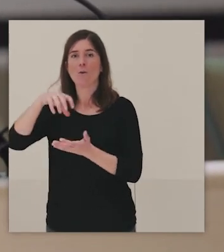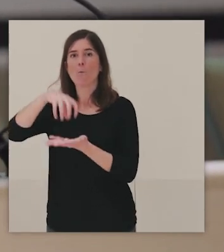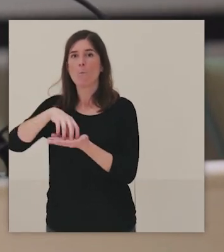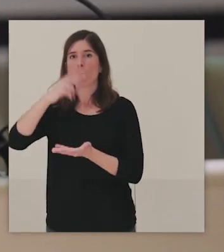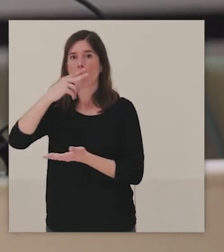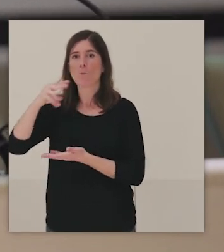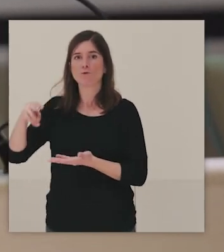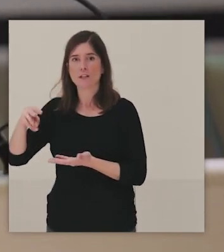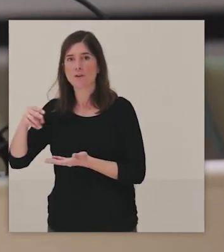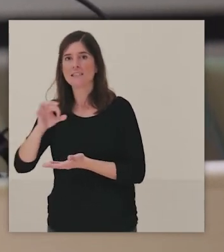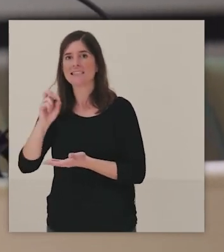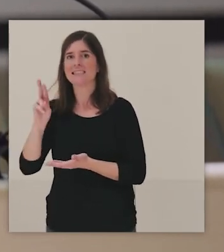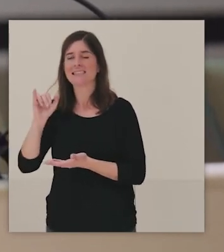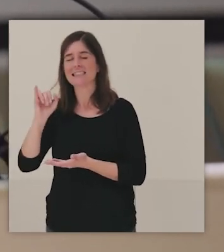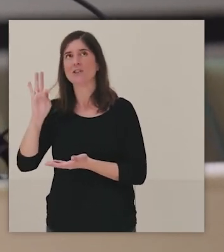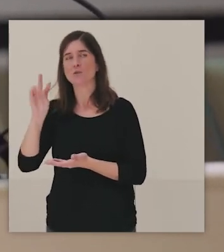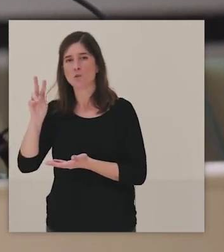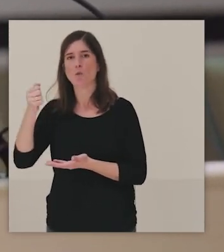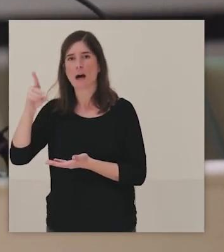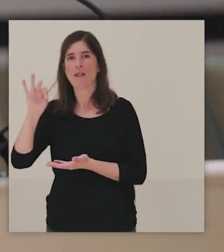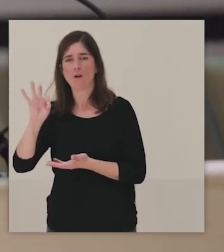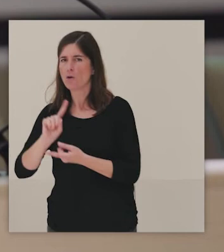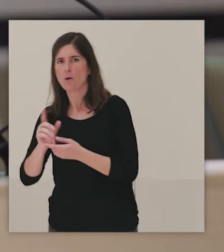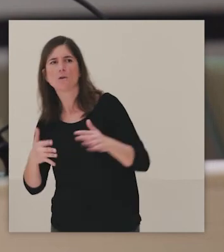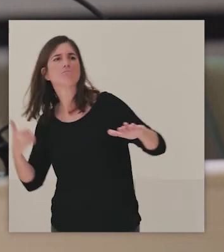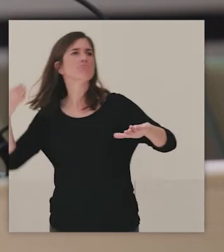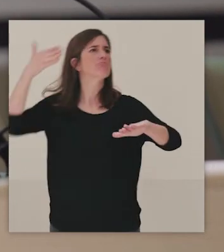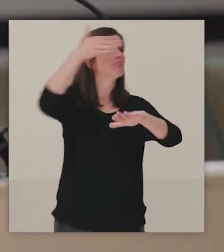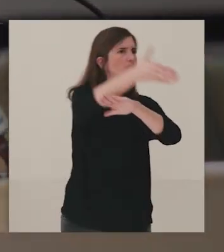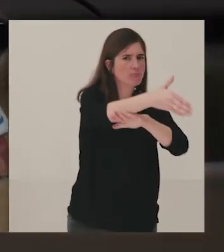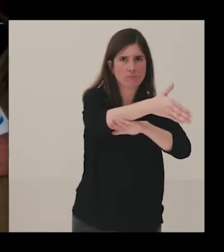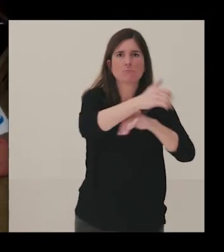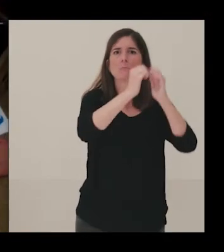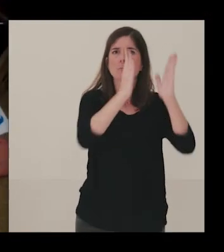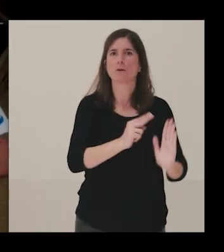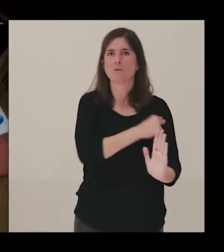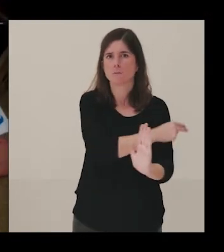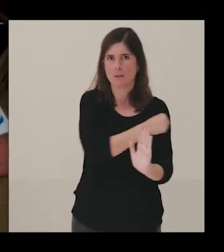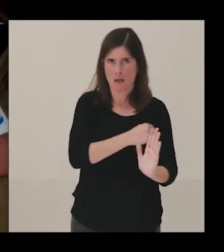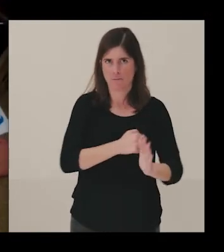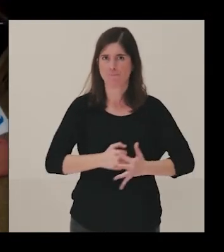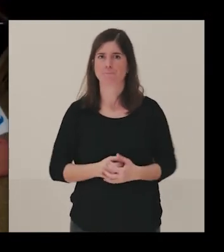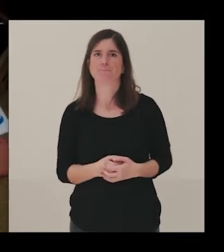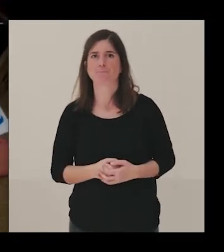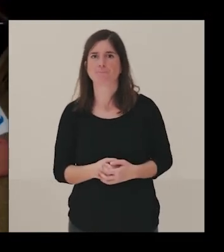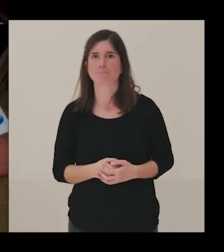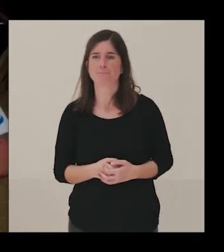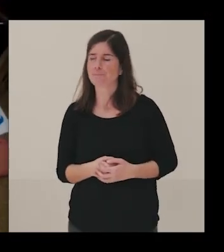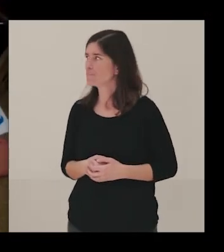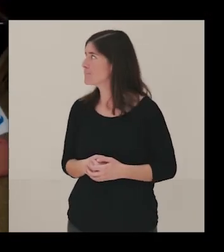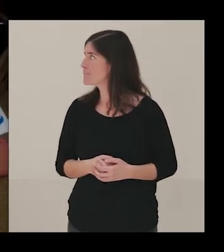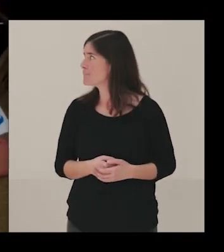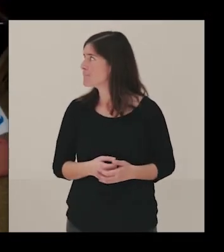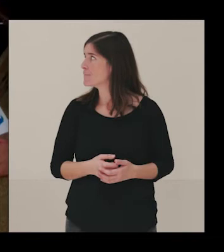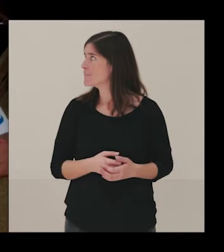lugar en el que sea necesario. Aquí el proyecto es con versos a color y cuadros sensacionales. Es